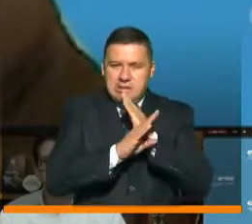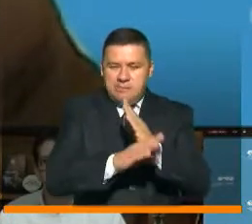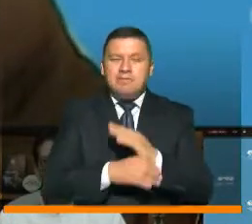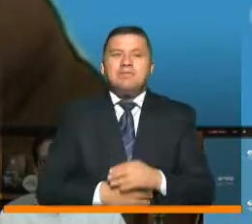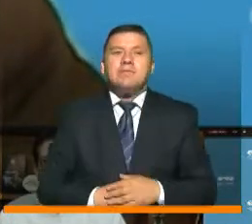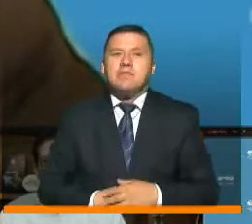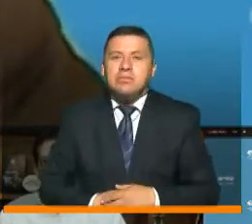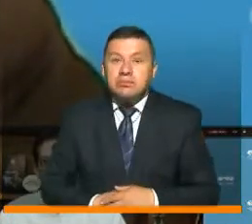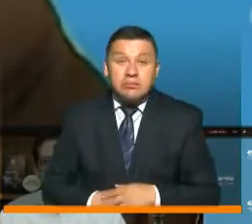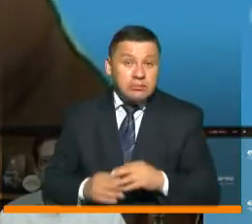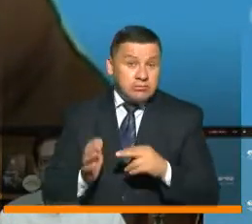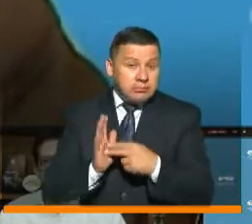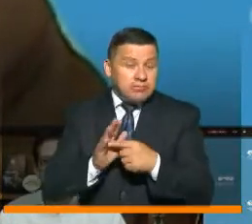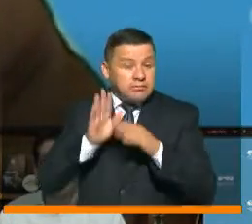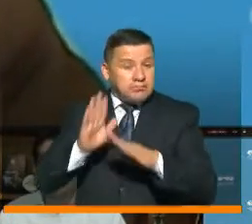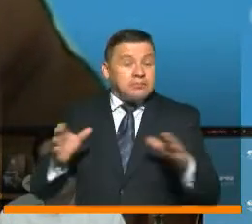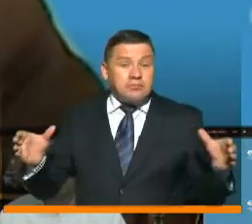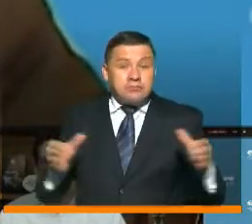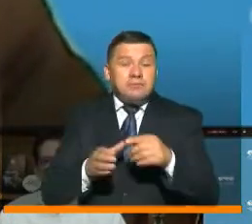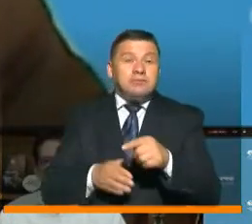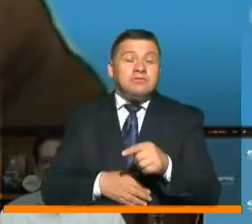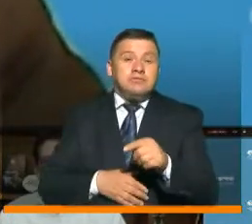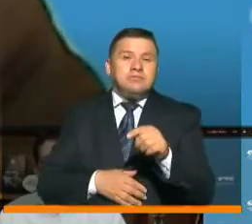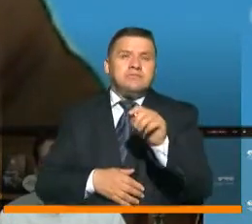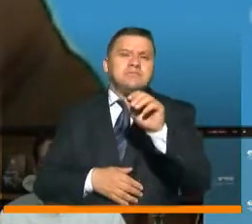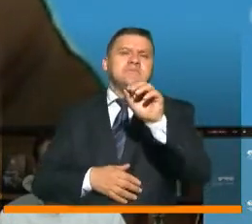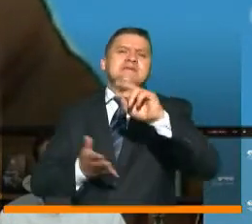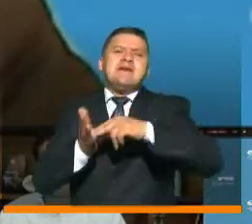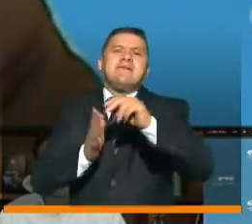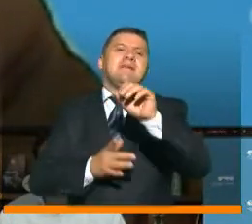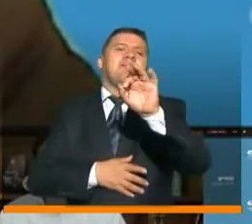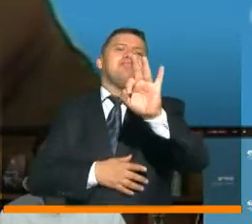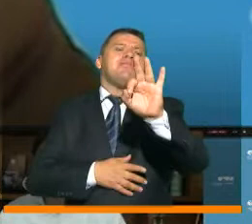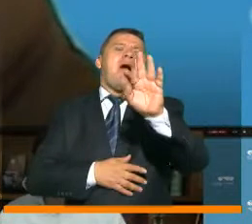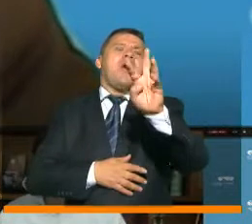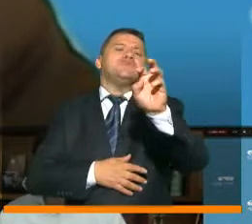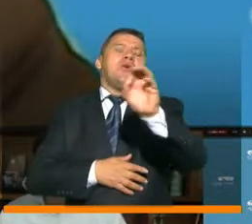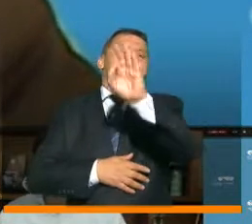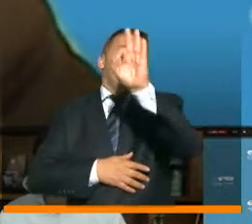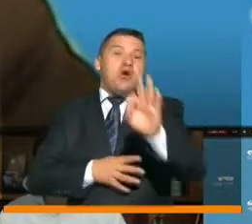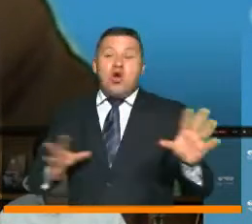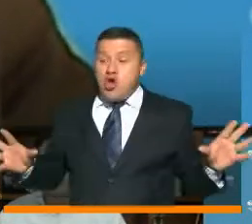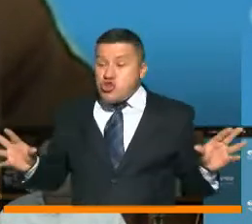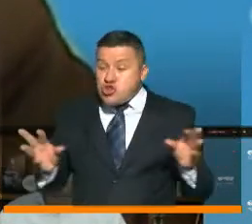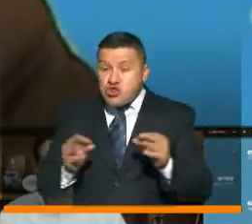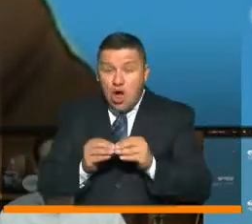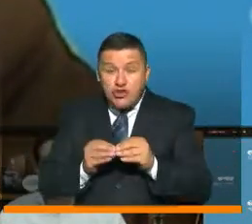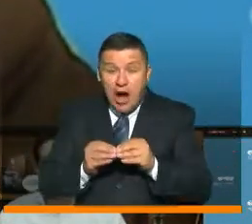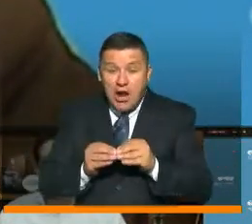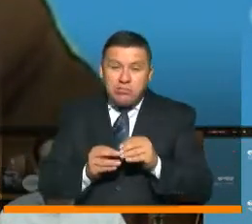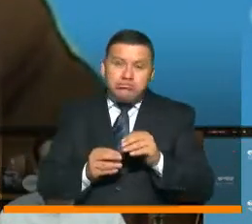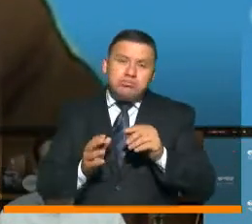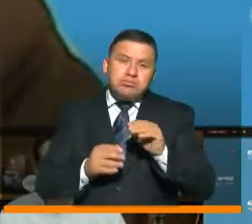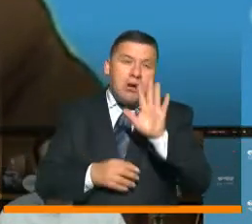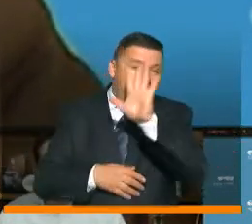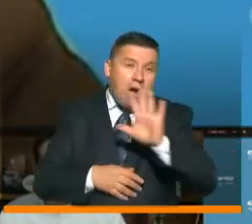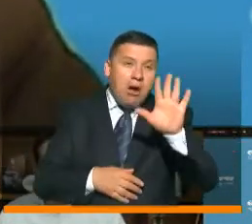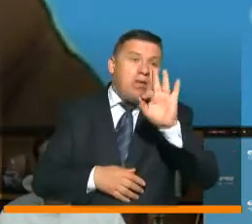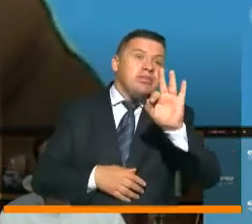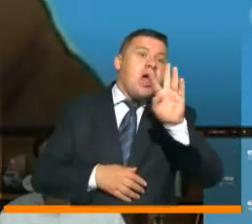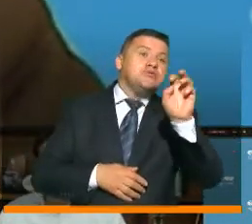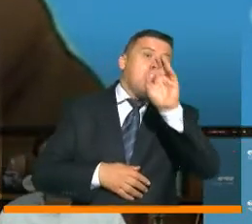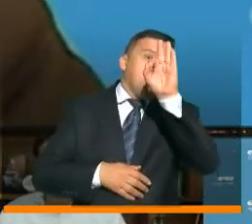-19, lo cual representa el 38% del total de las dosis aplicadas en el mundo.